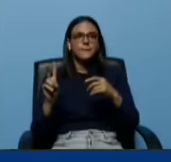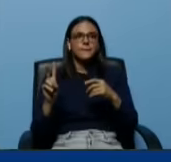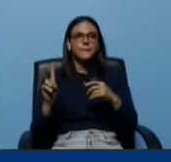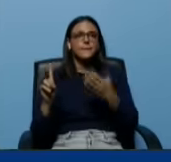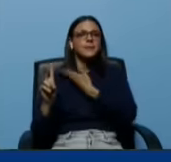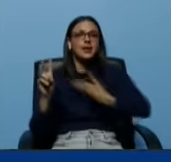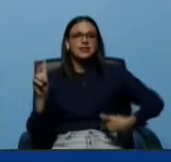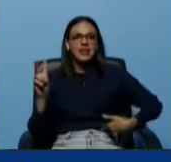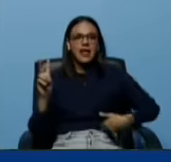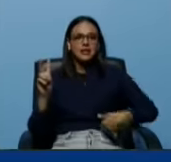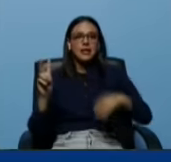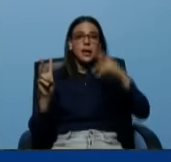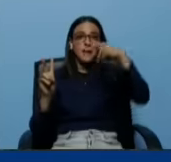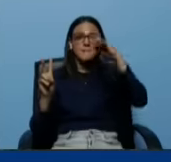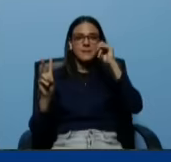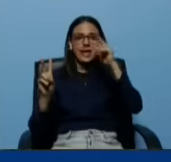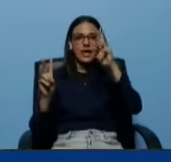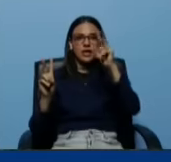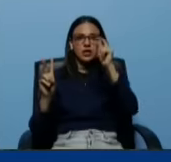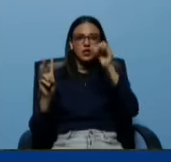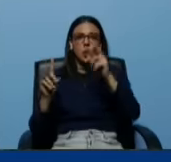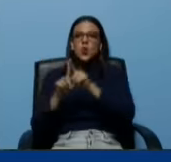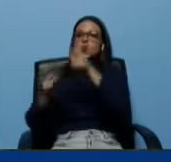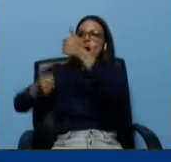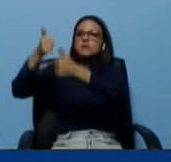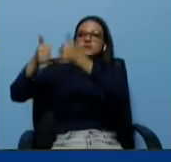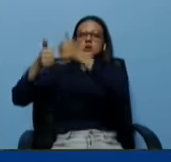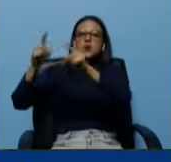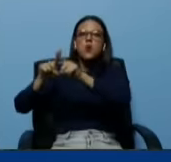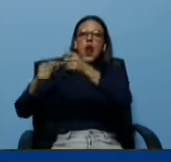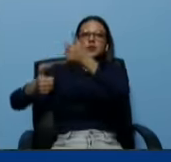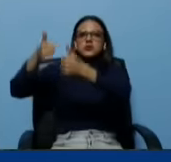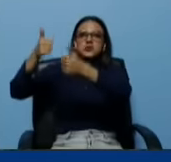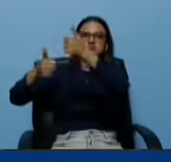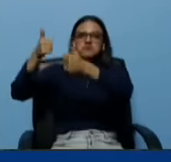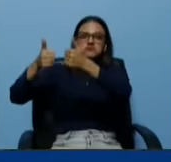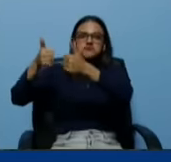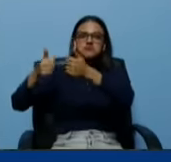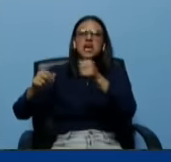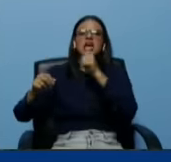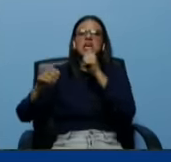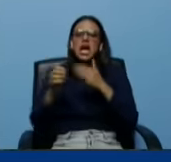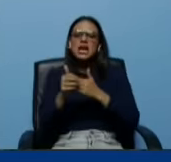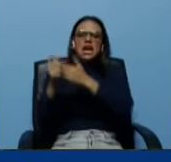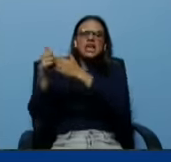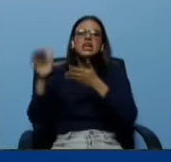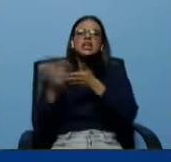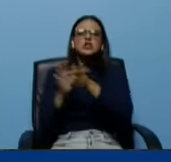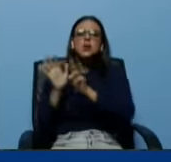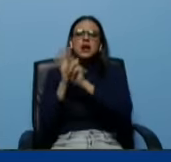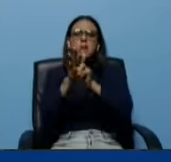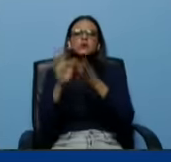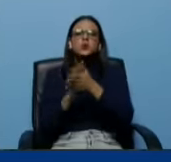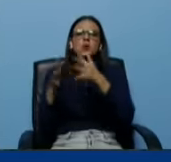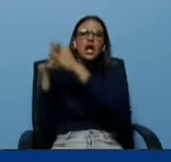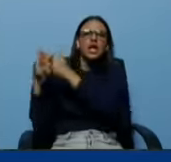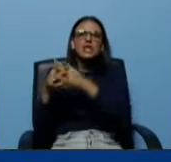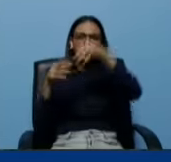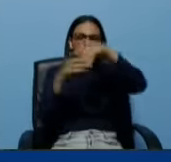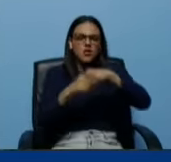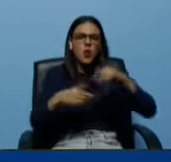Y a Petro lo veo como compitiendo con Lula, a quién va a ser el líder que va a representar a los yanquis en América Latina.